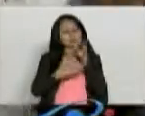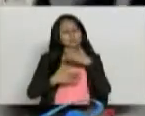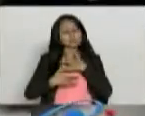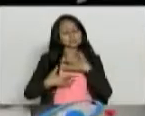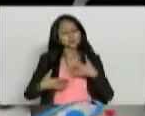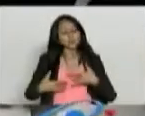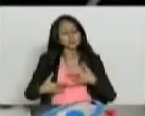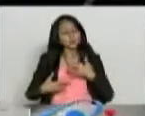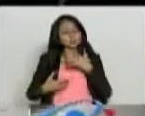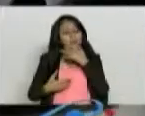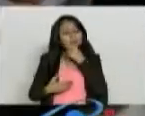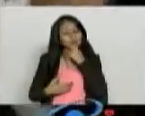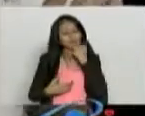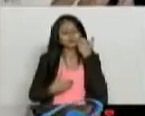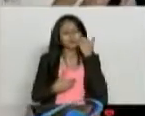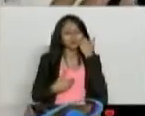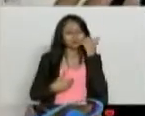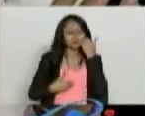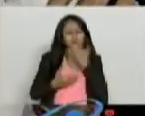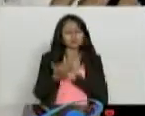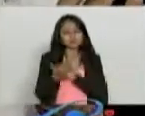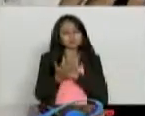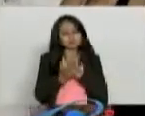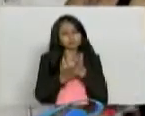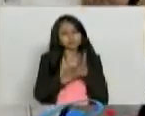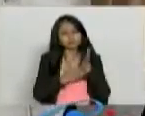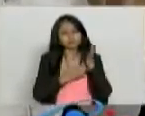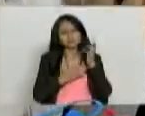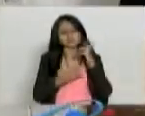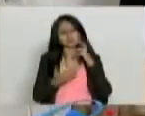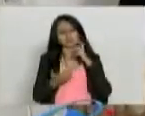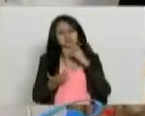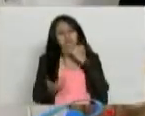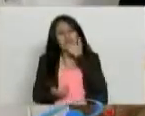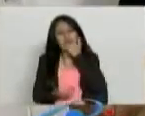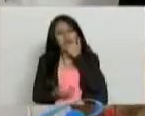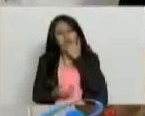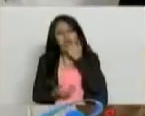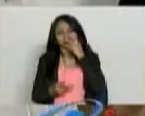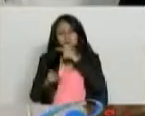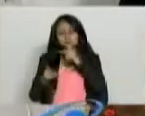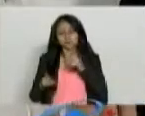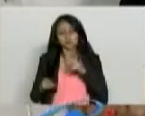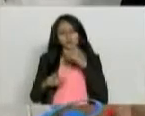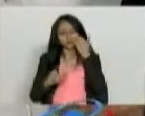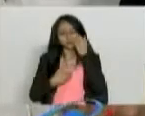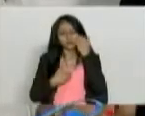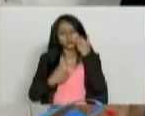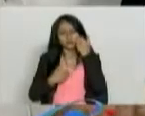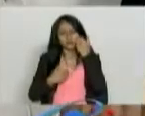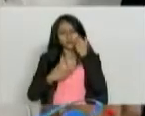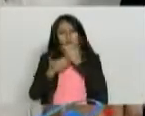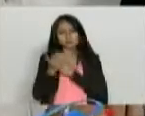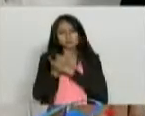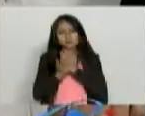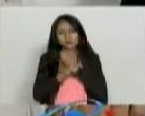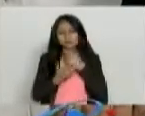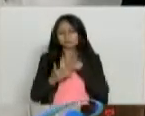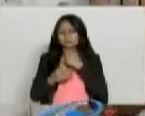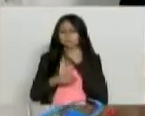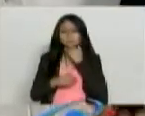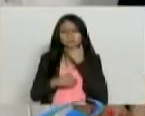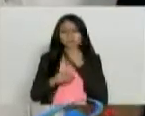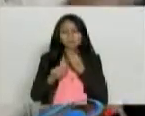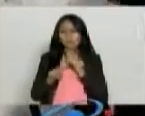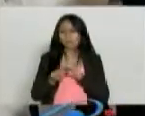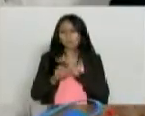Por muchas causas. No se le alivió a este médico. Entonces, de pronto hasta ahí llegaba la posibilidad que él le tenía de tratamiento.